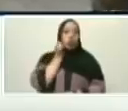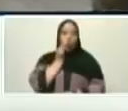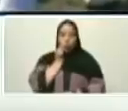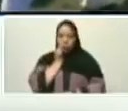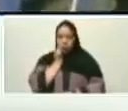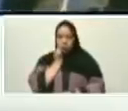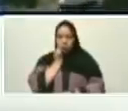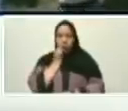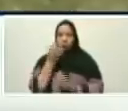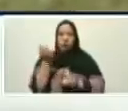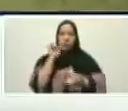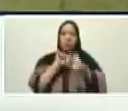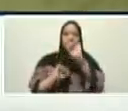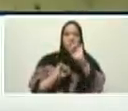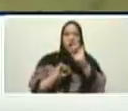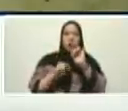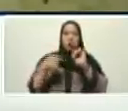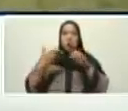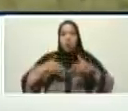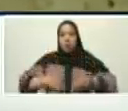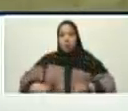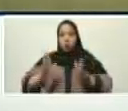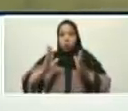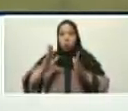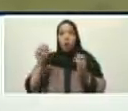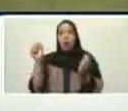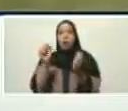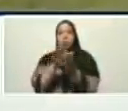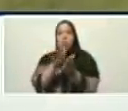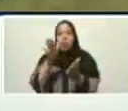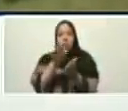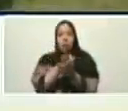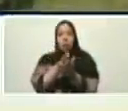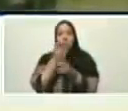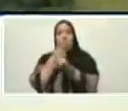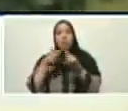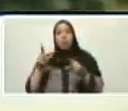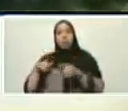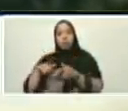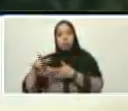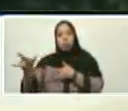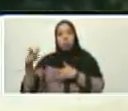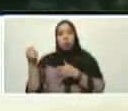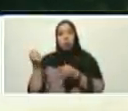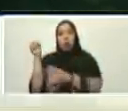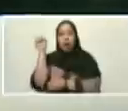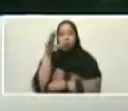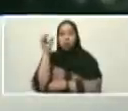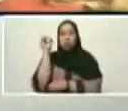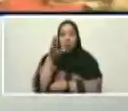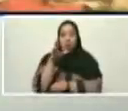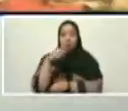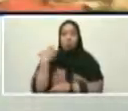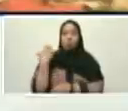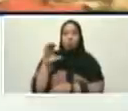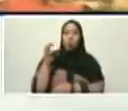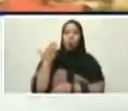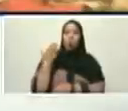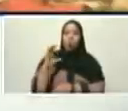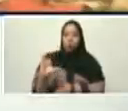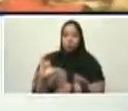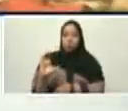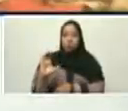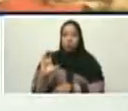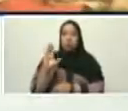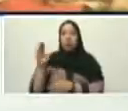y se fue al Congreso de Cúcuta y del Congreso de